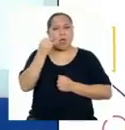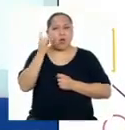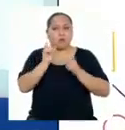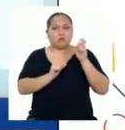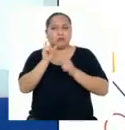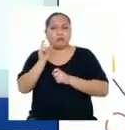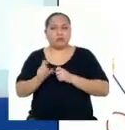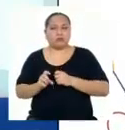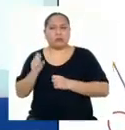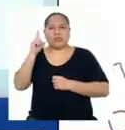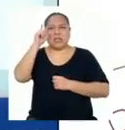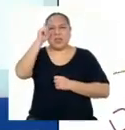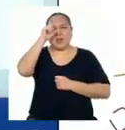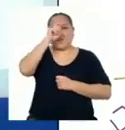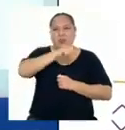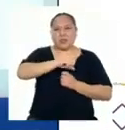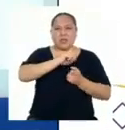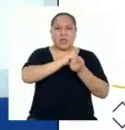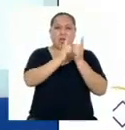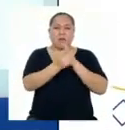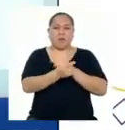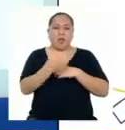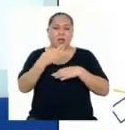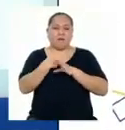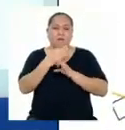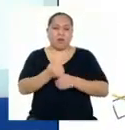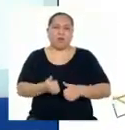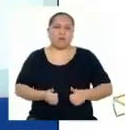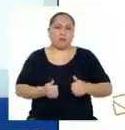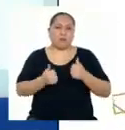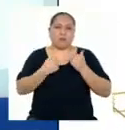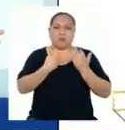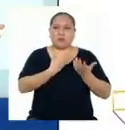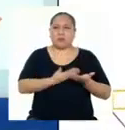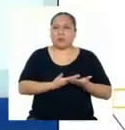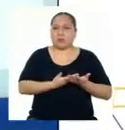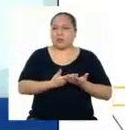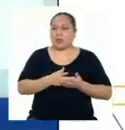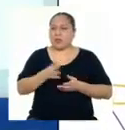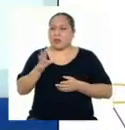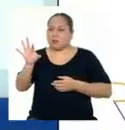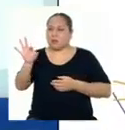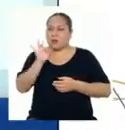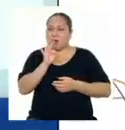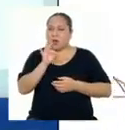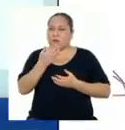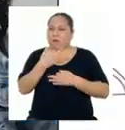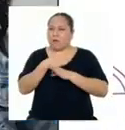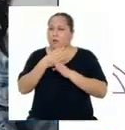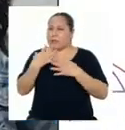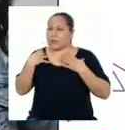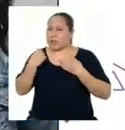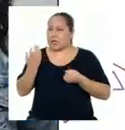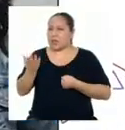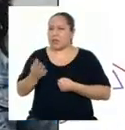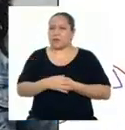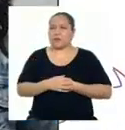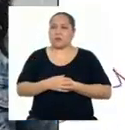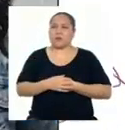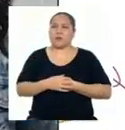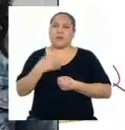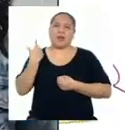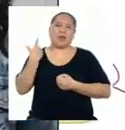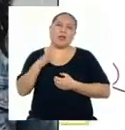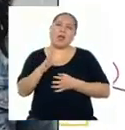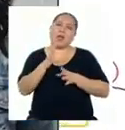personas es tan difícil cambiar su estilo de vida y optar por rutinas más saludables? ¿Por qué han